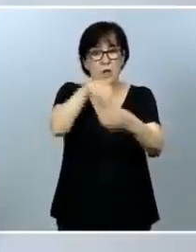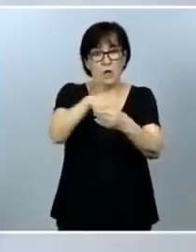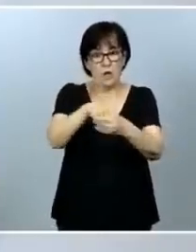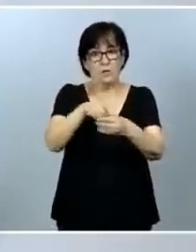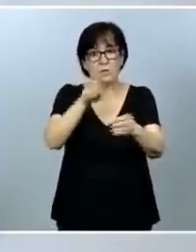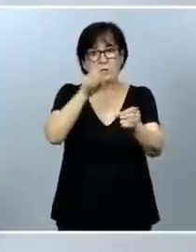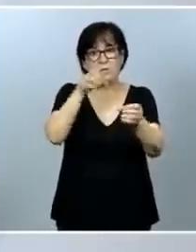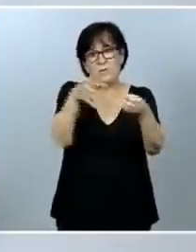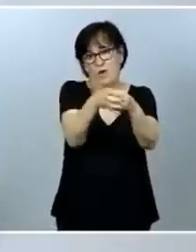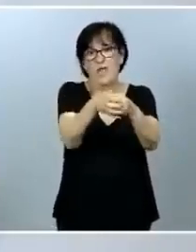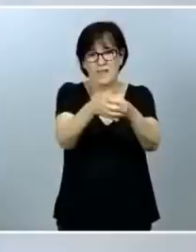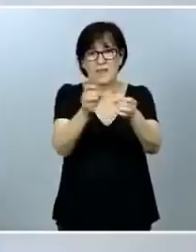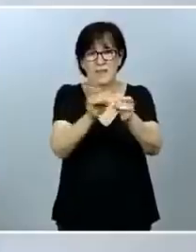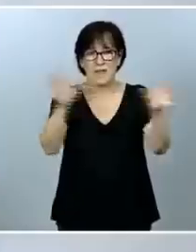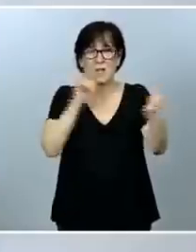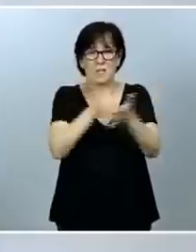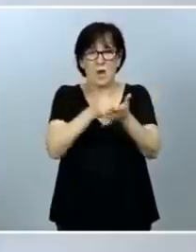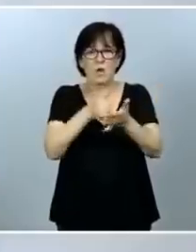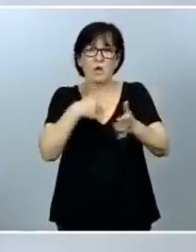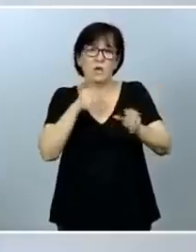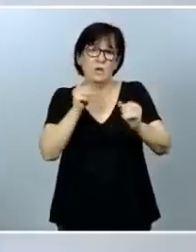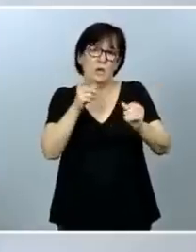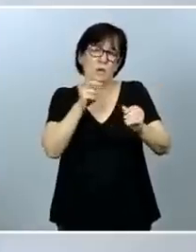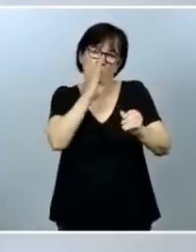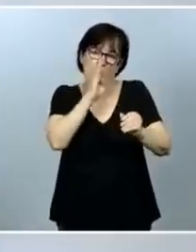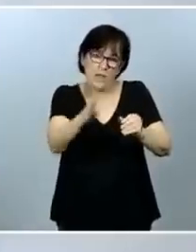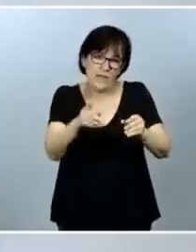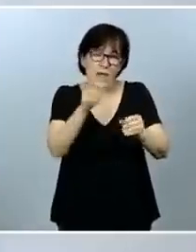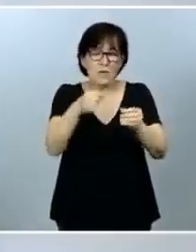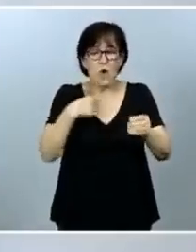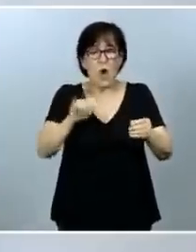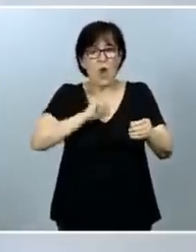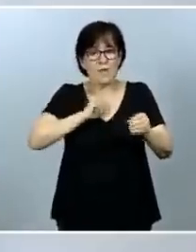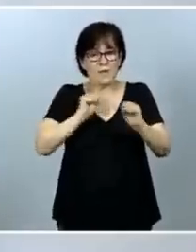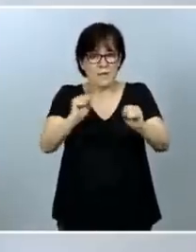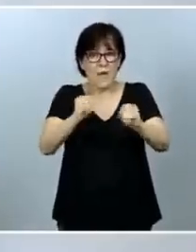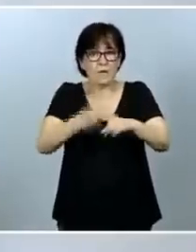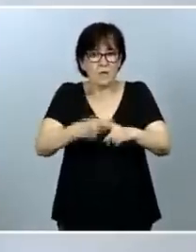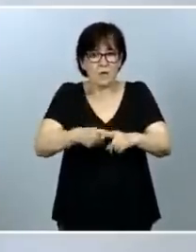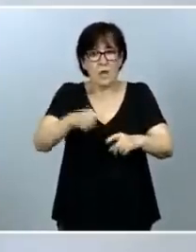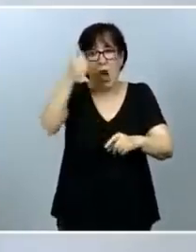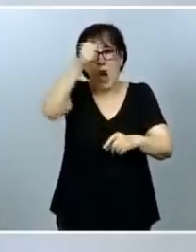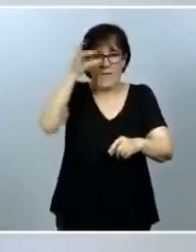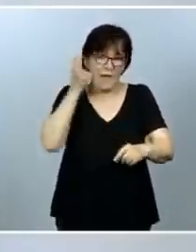por razón de su orientación o su identidad sexual o de género.